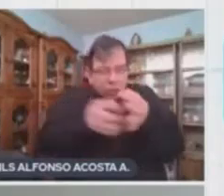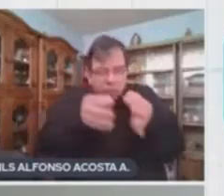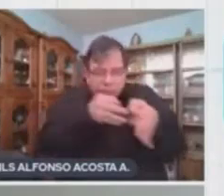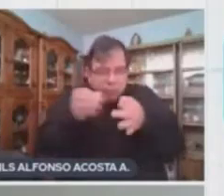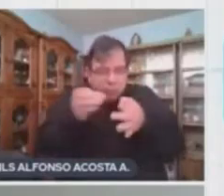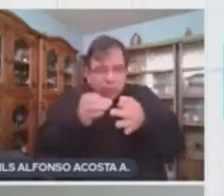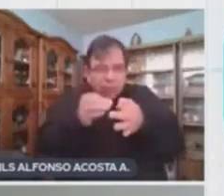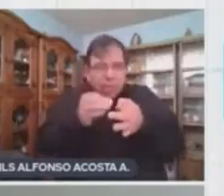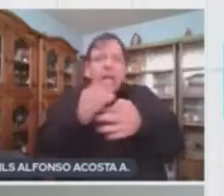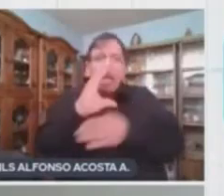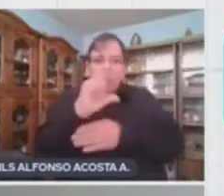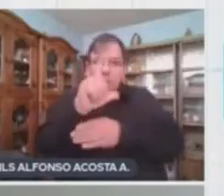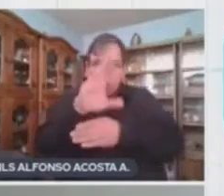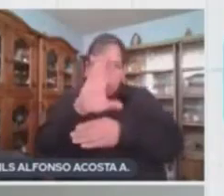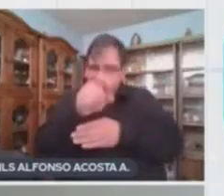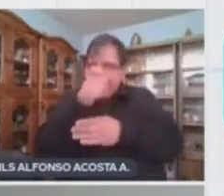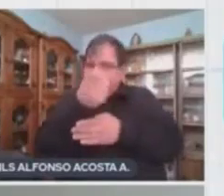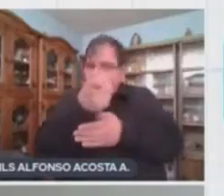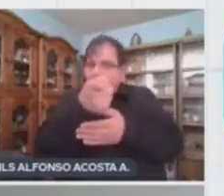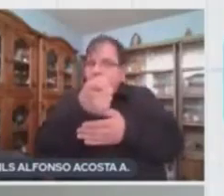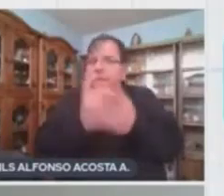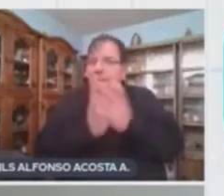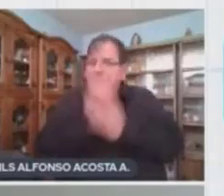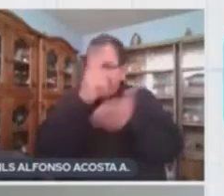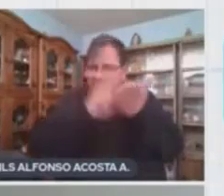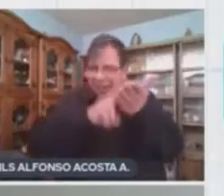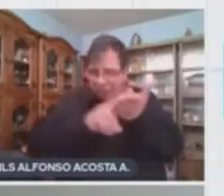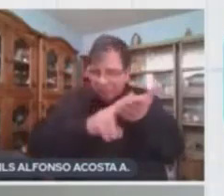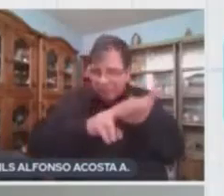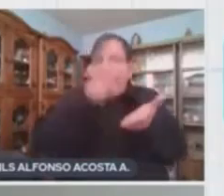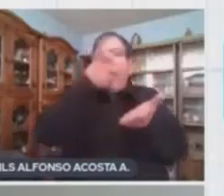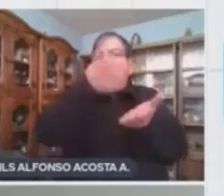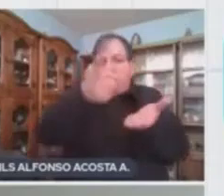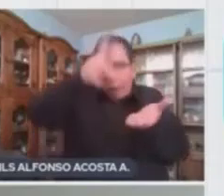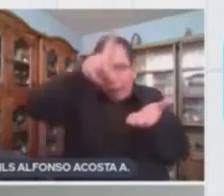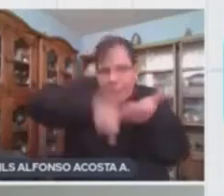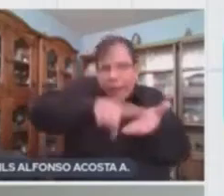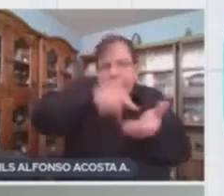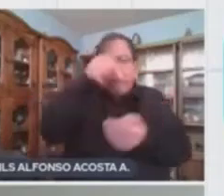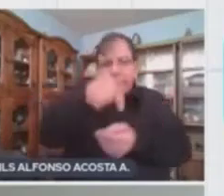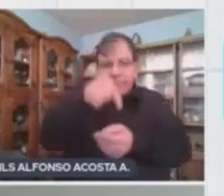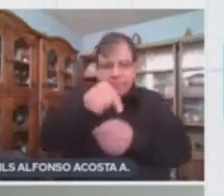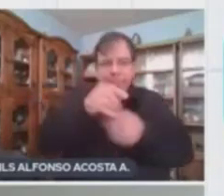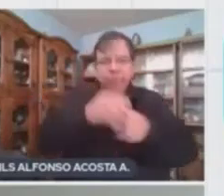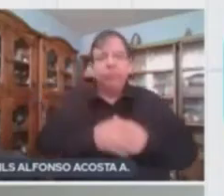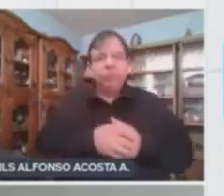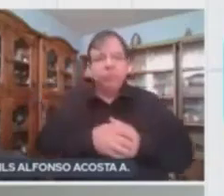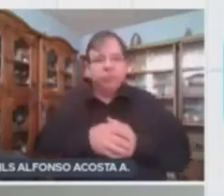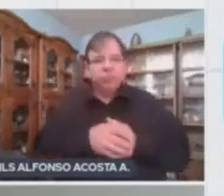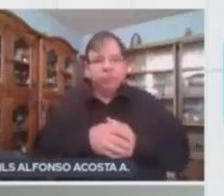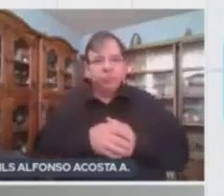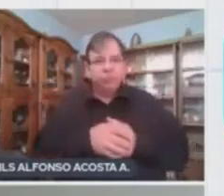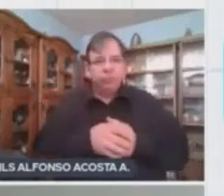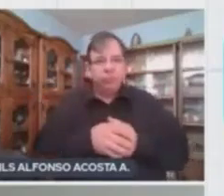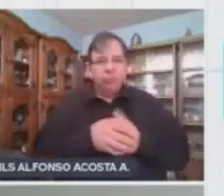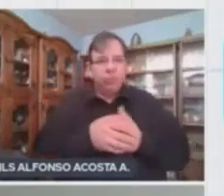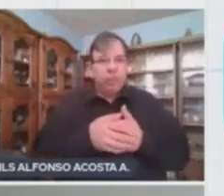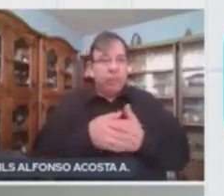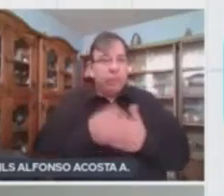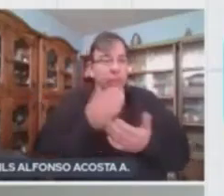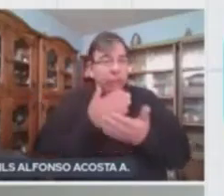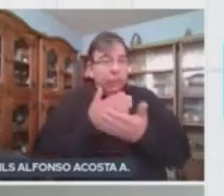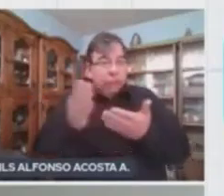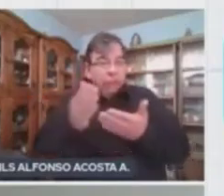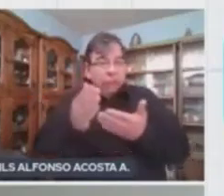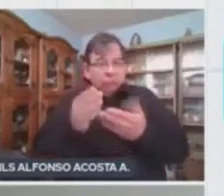Y gracias a ellos tenemos el color verde característico en estos organismos. Pero tampoco se refiere a lo que